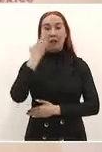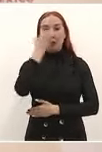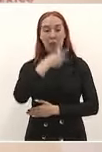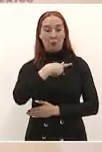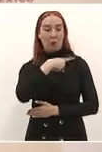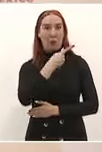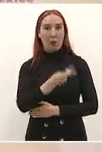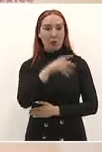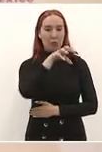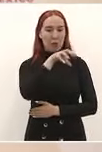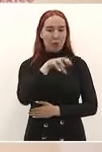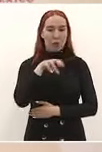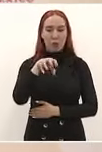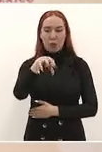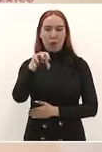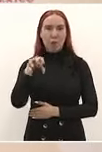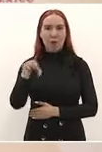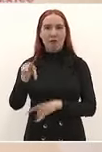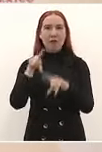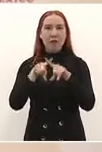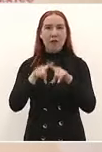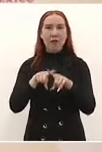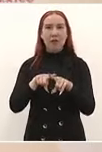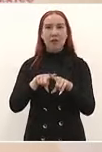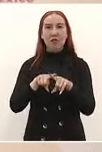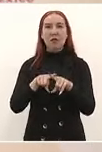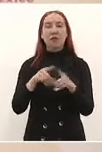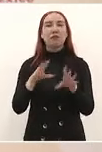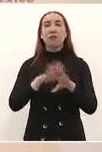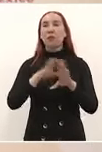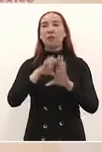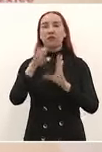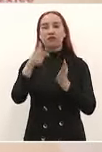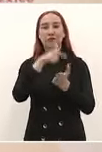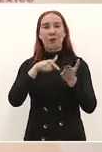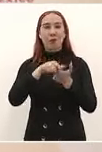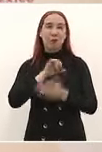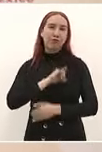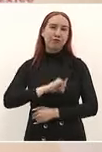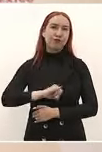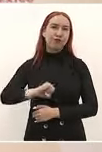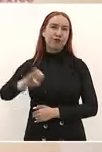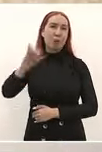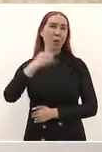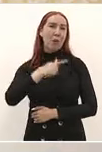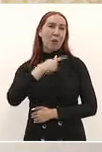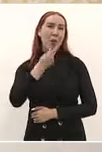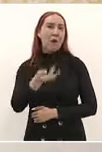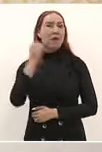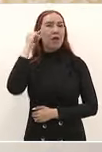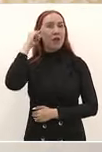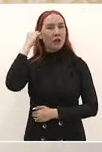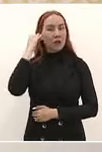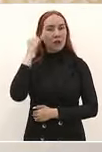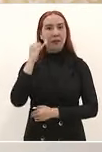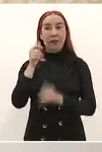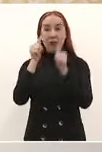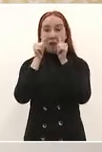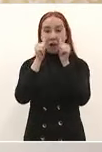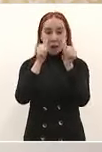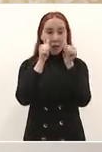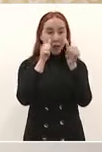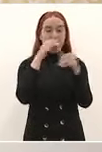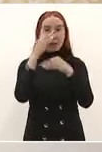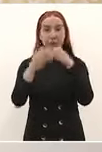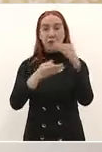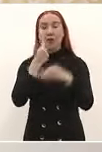que son las ubicadas en las localidades indígenas y de muy alta marginación atendemos a todos los niños